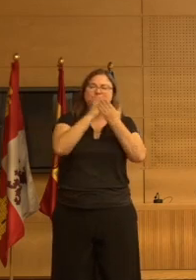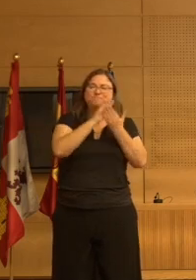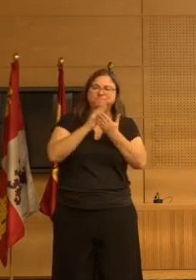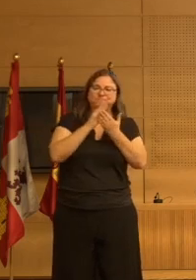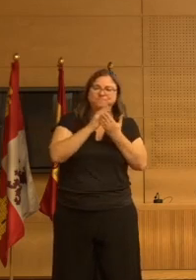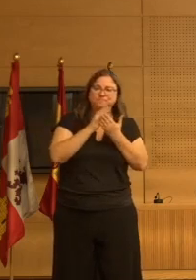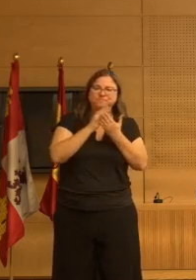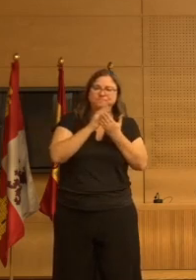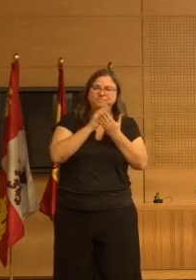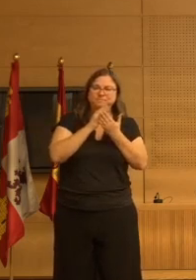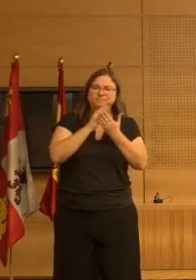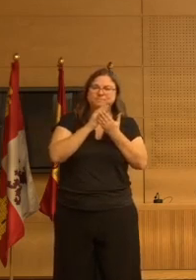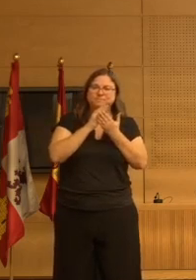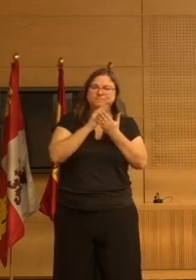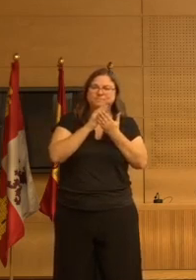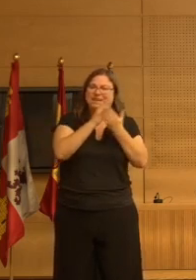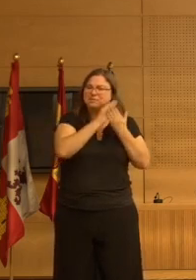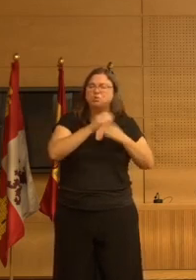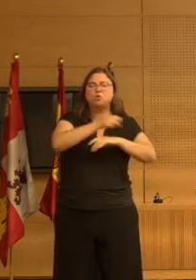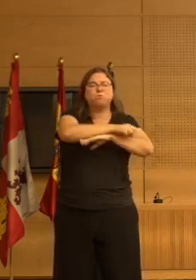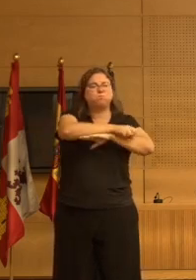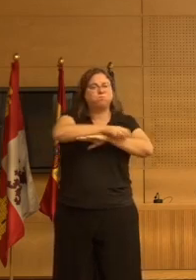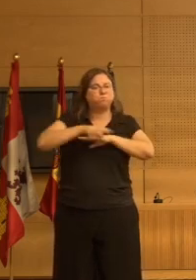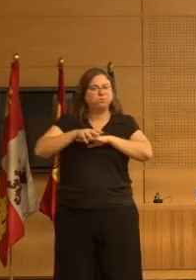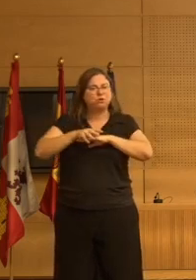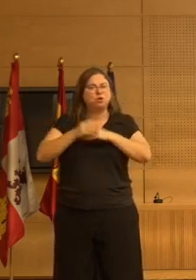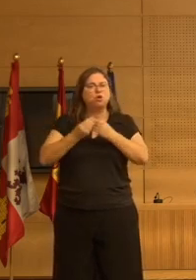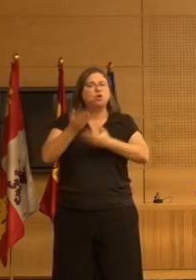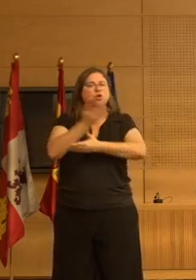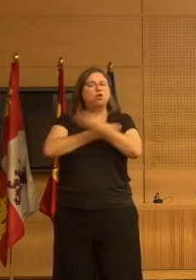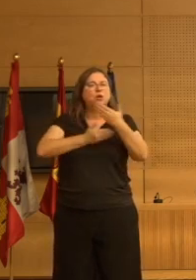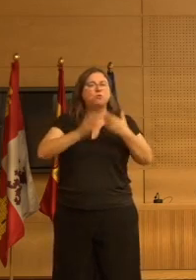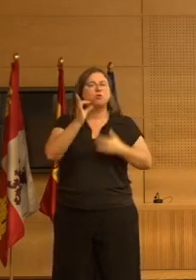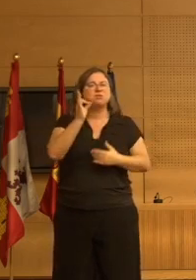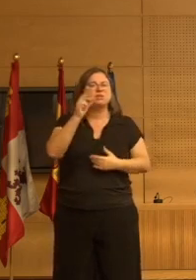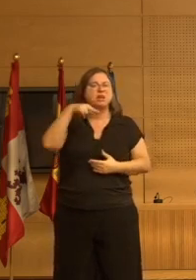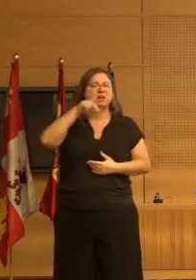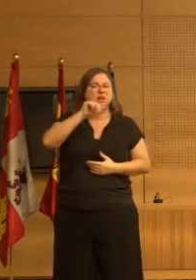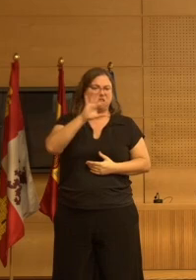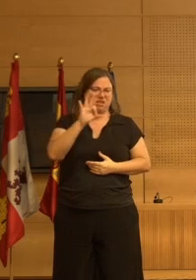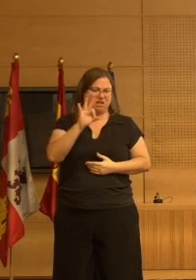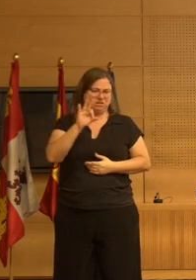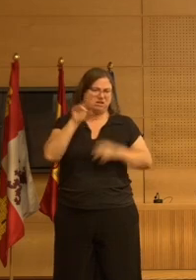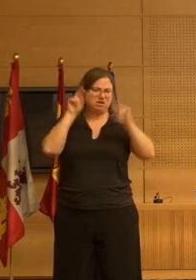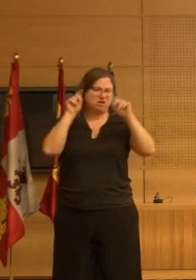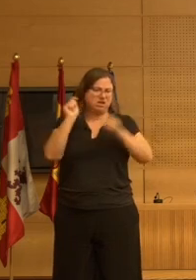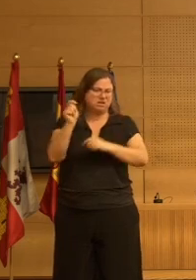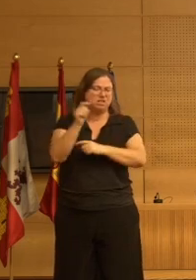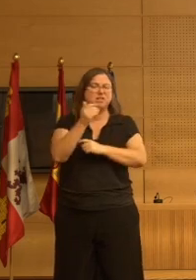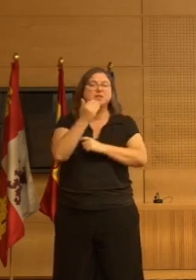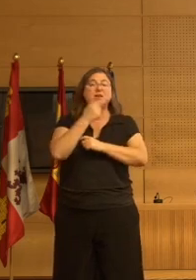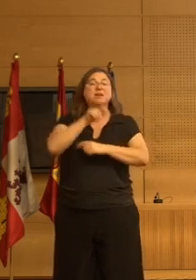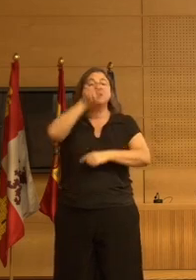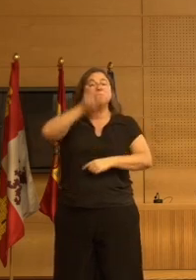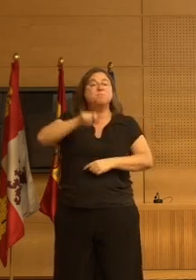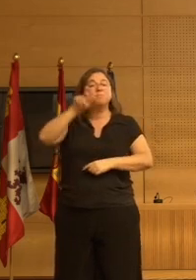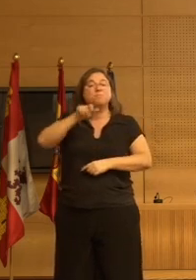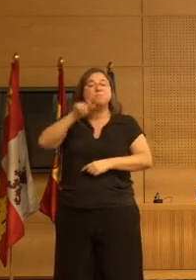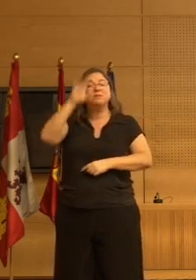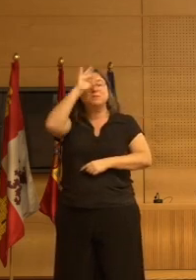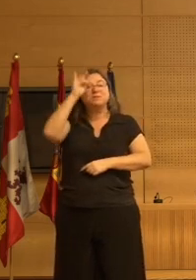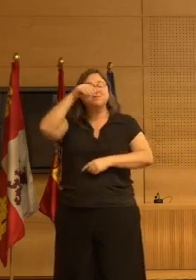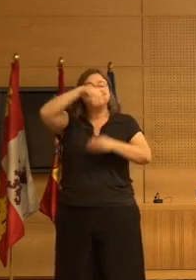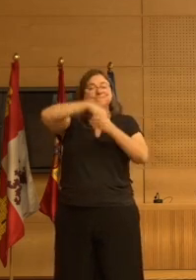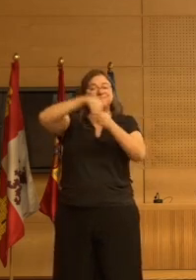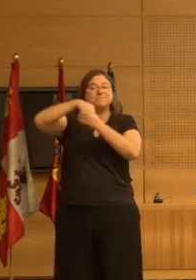también transversal con sanitas residencial. En este caso, en personas que están con demencia, en